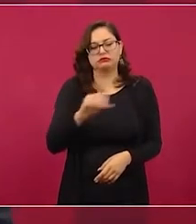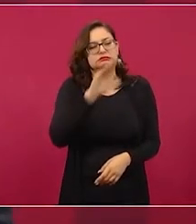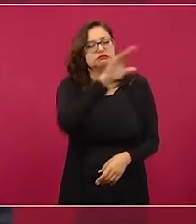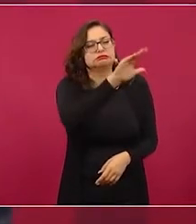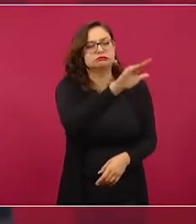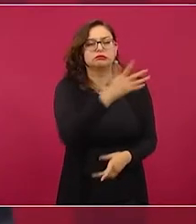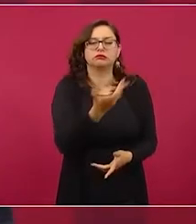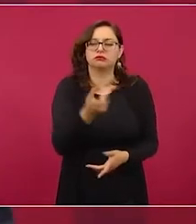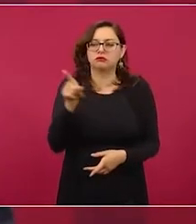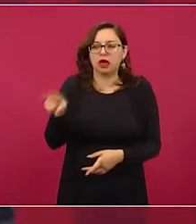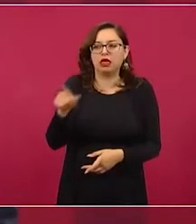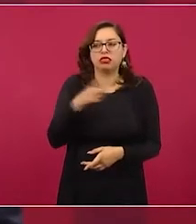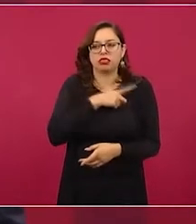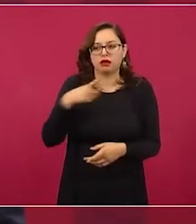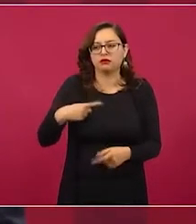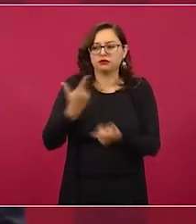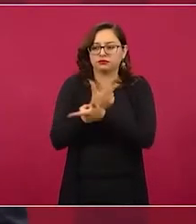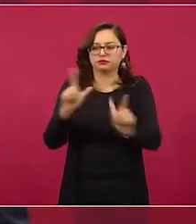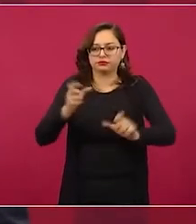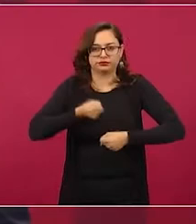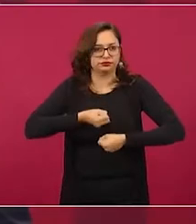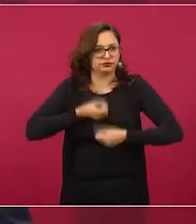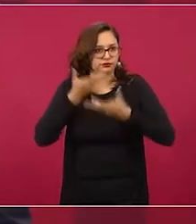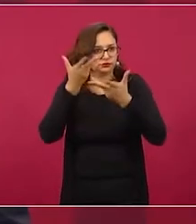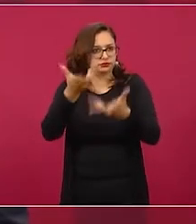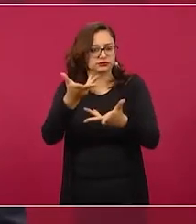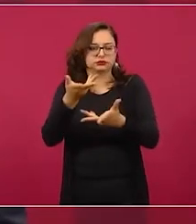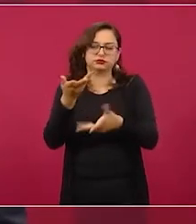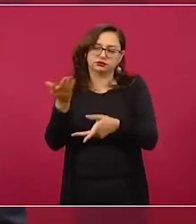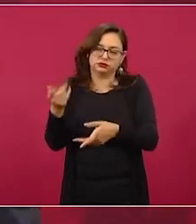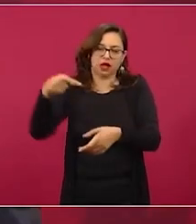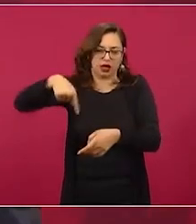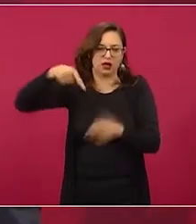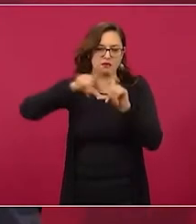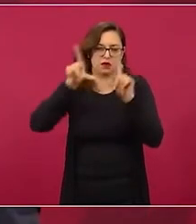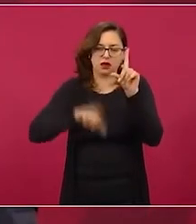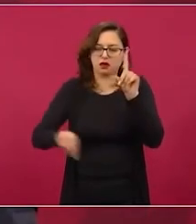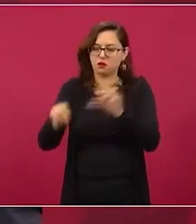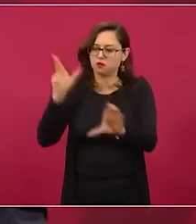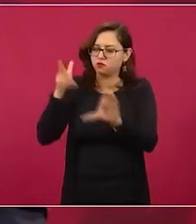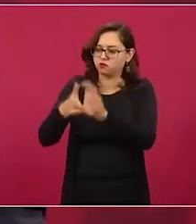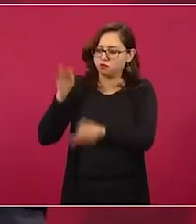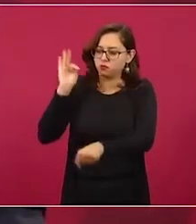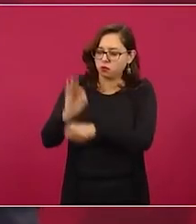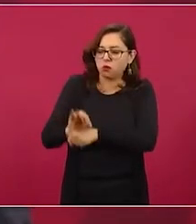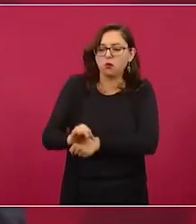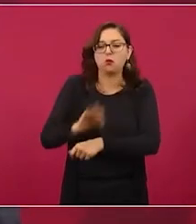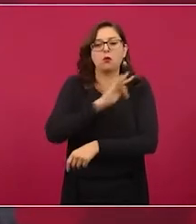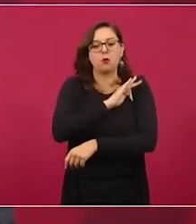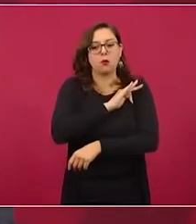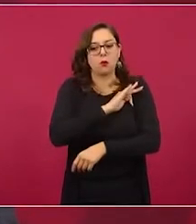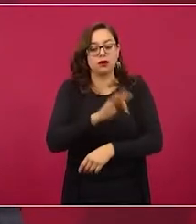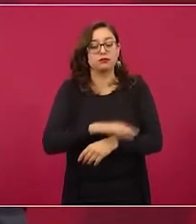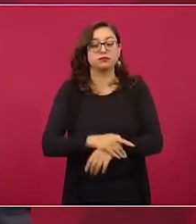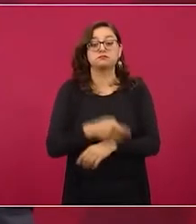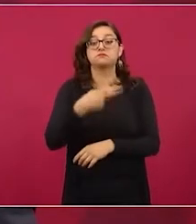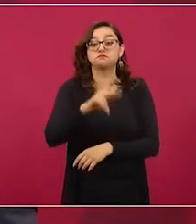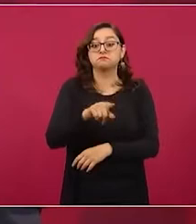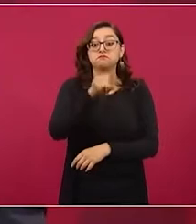asilo y la libertad de expresión, que es la esencia de este caso. Pero la pregunta de usted, ¿hay comunicación? Sí.